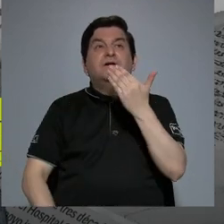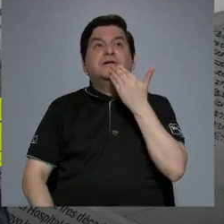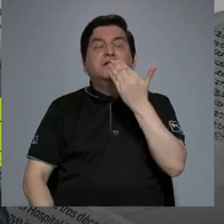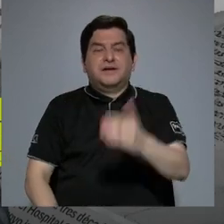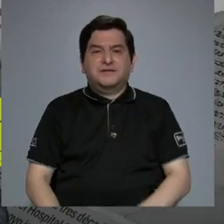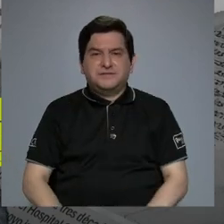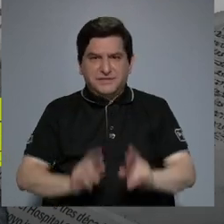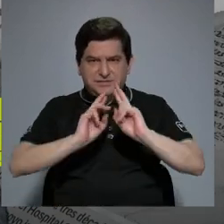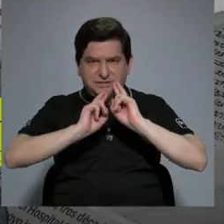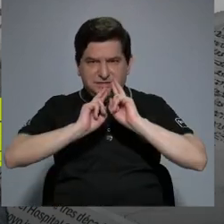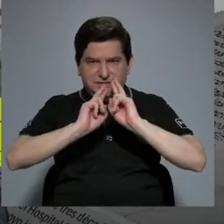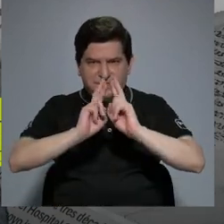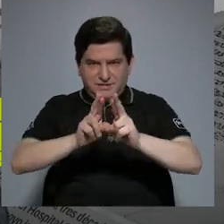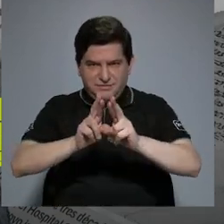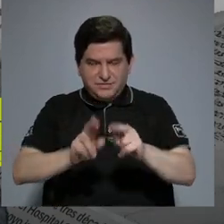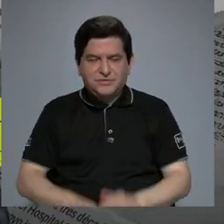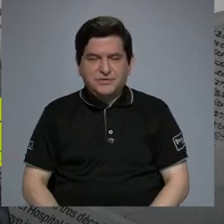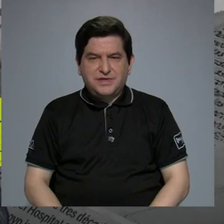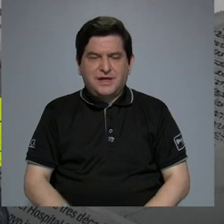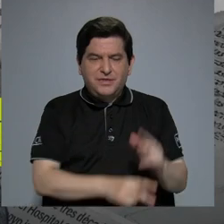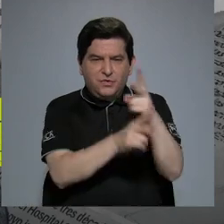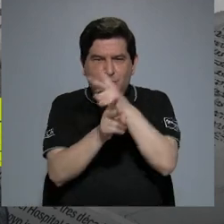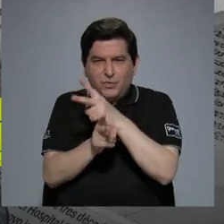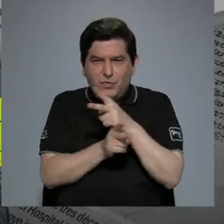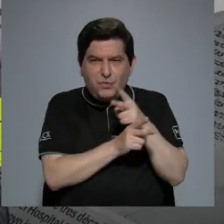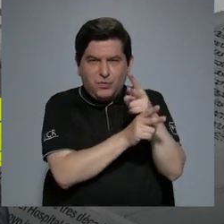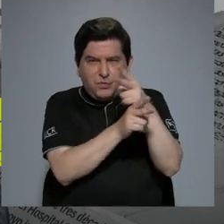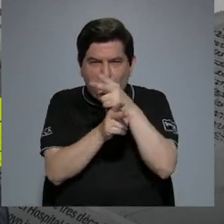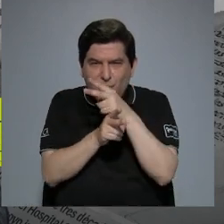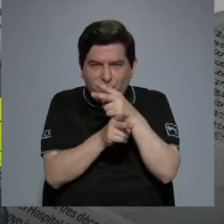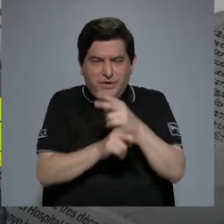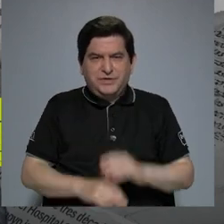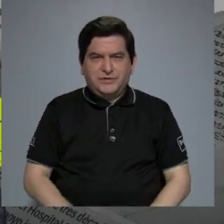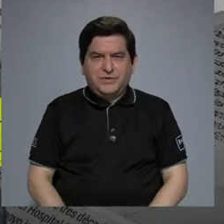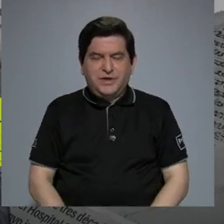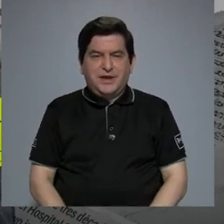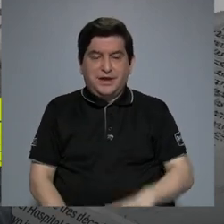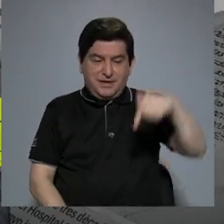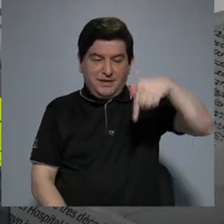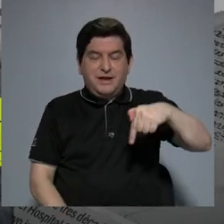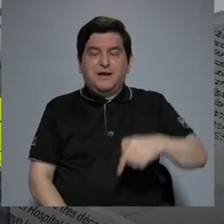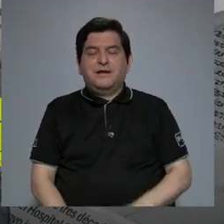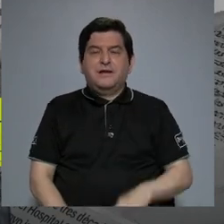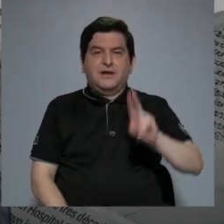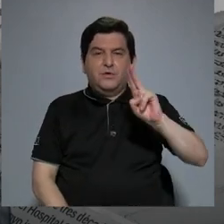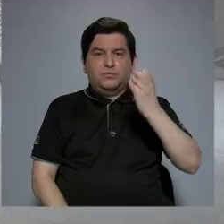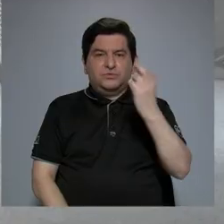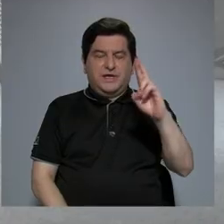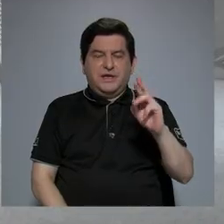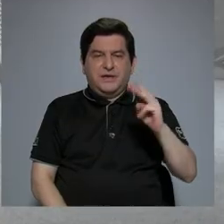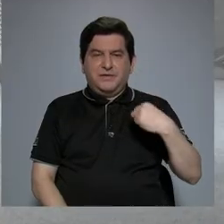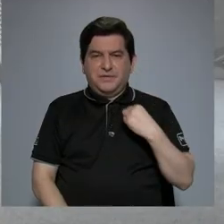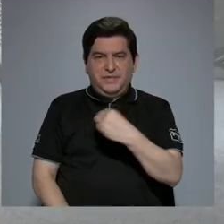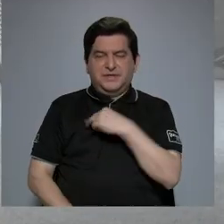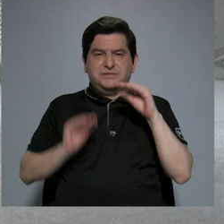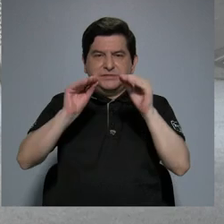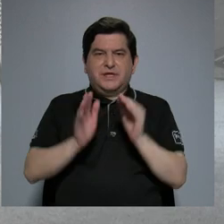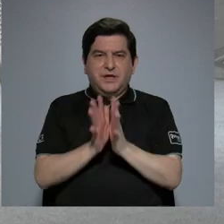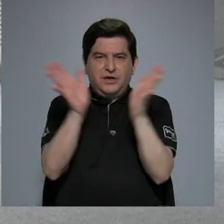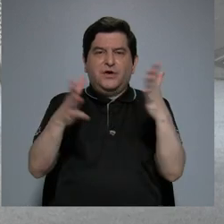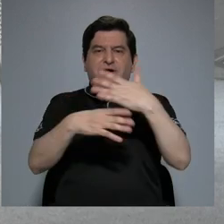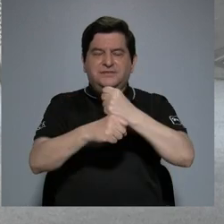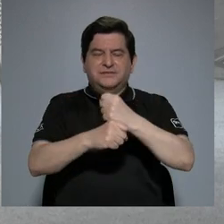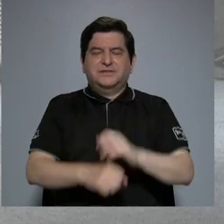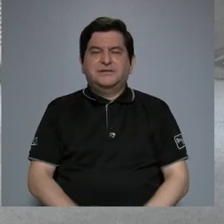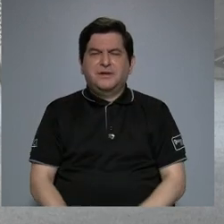los resultados y el monitoreo de la Universidad de Costa Rica al MED. Ustedes,